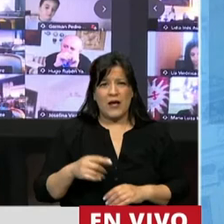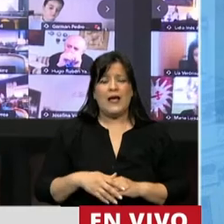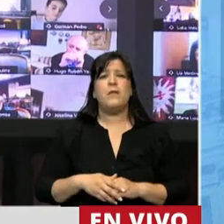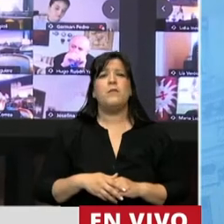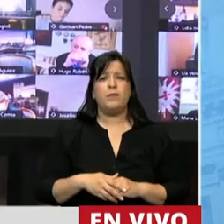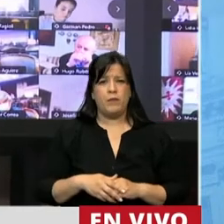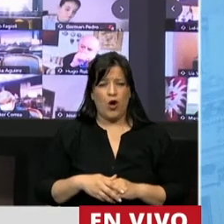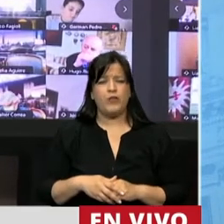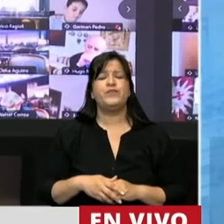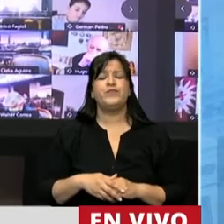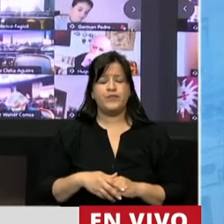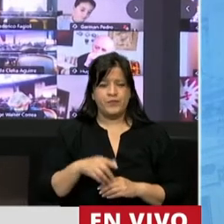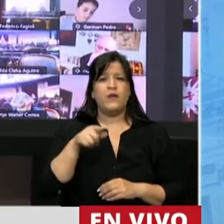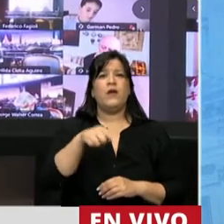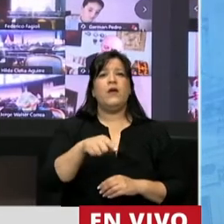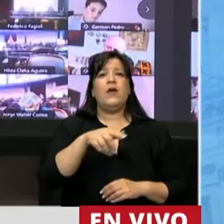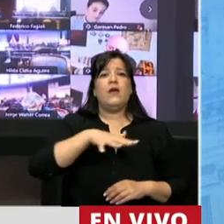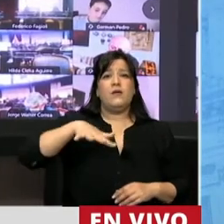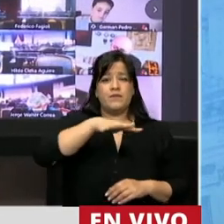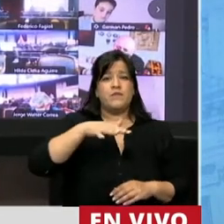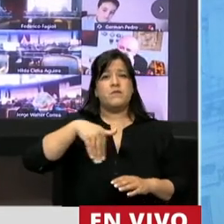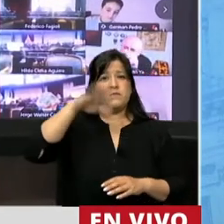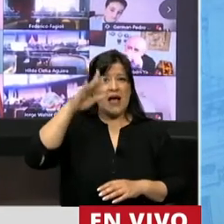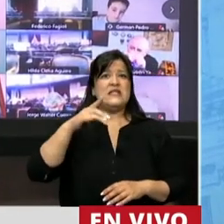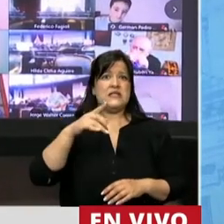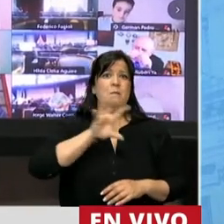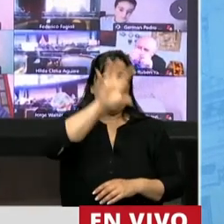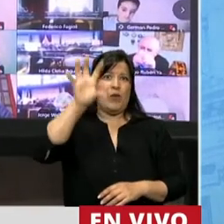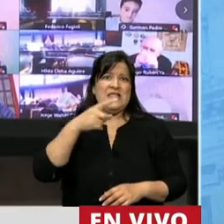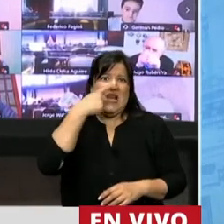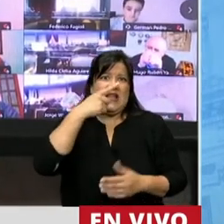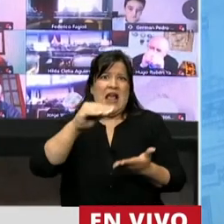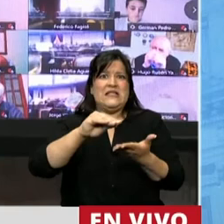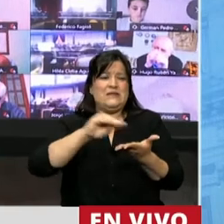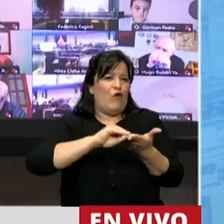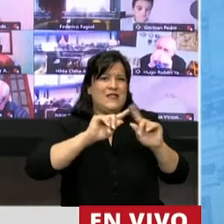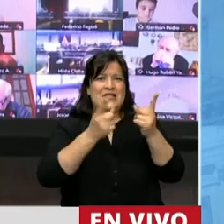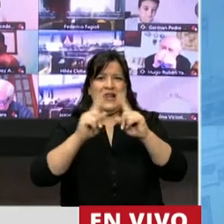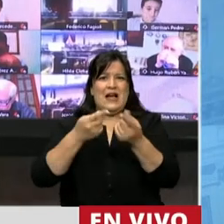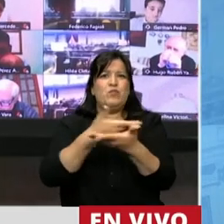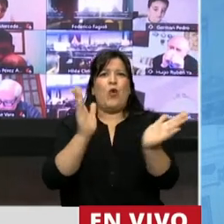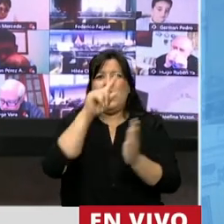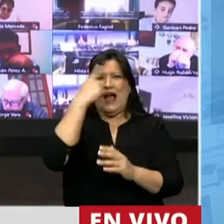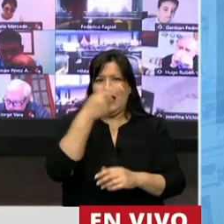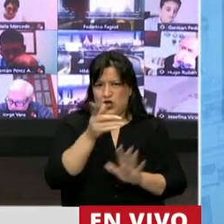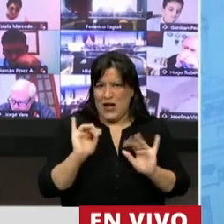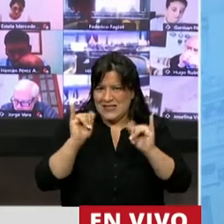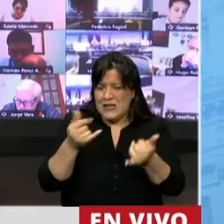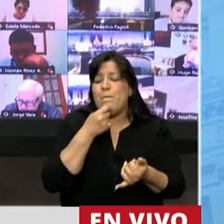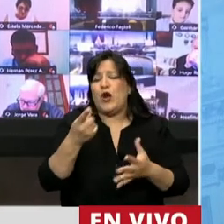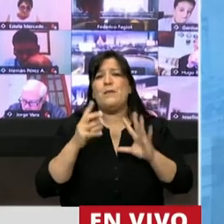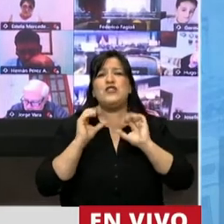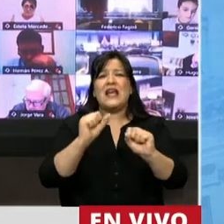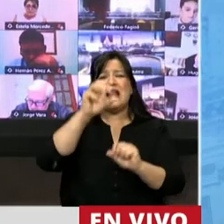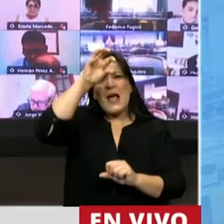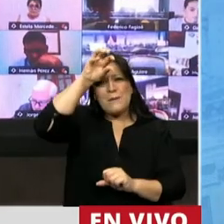delegaciones del sector público nacional son de capital e interés para las provincias, por ejemplo, la Secretaría de